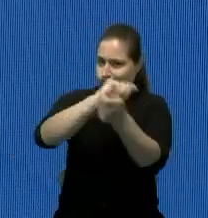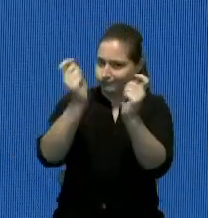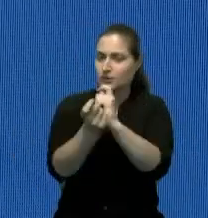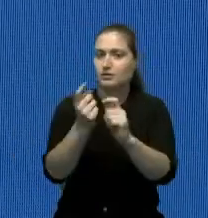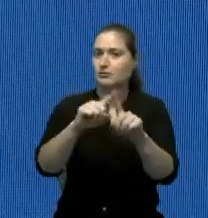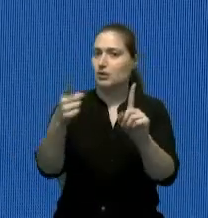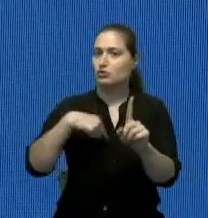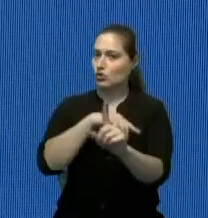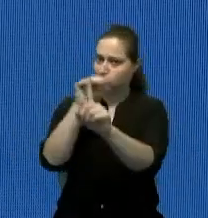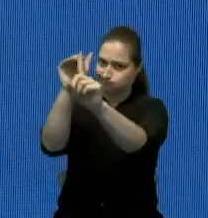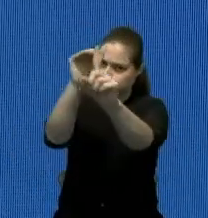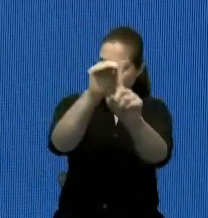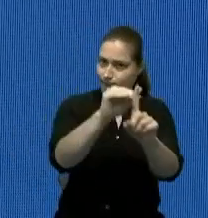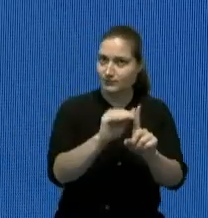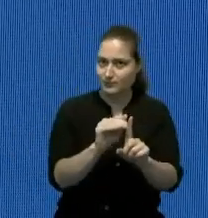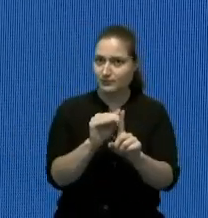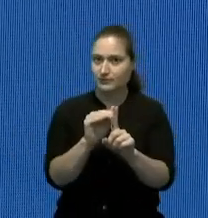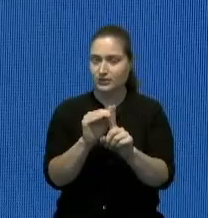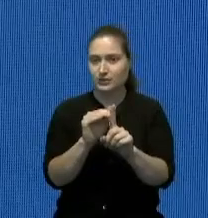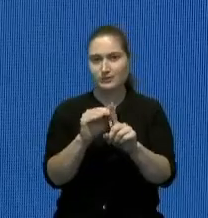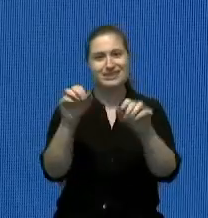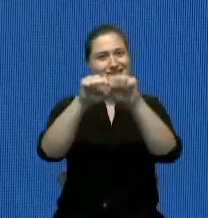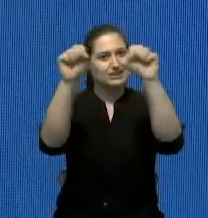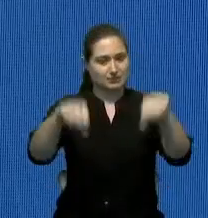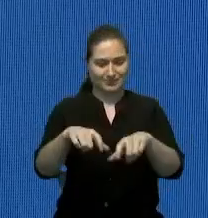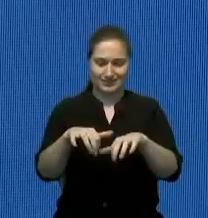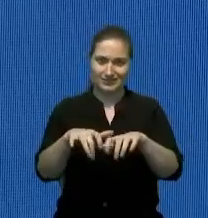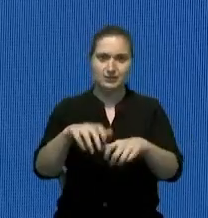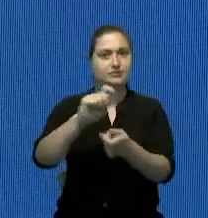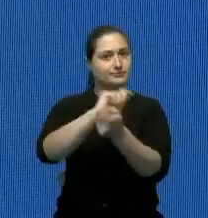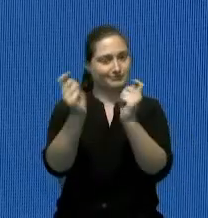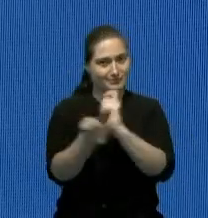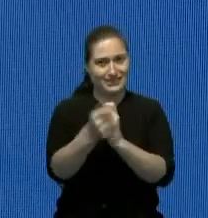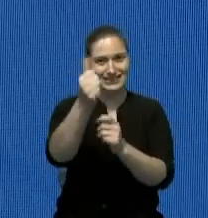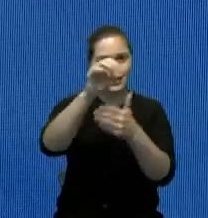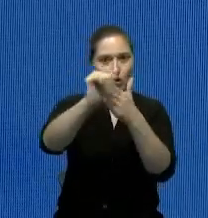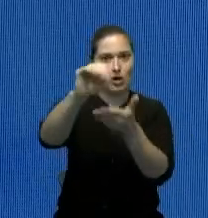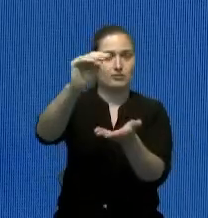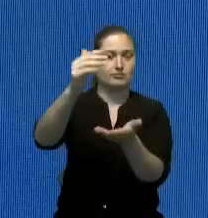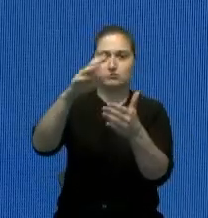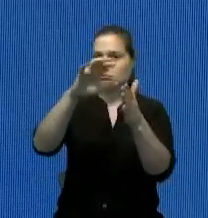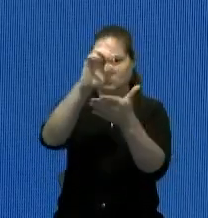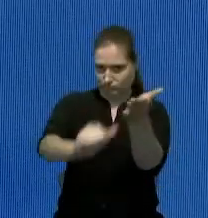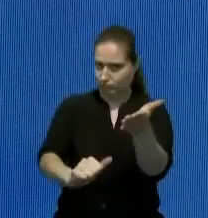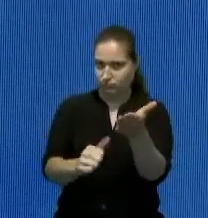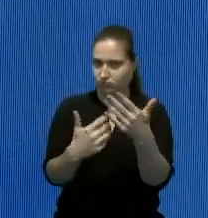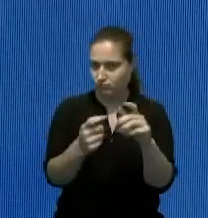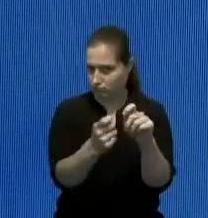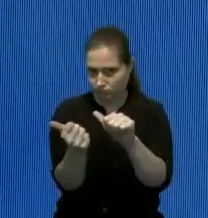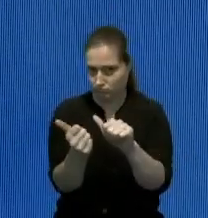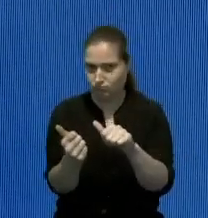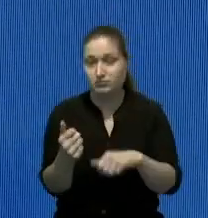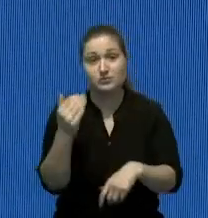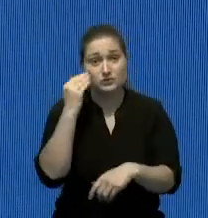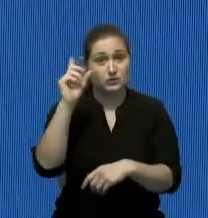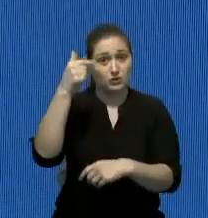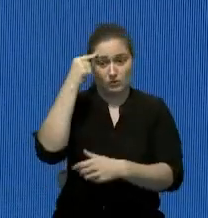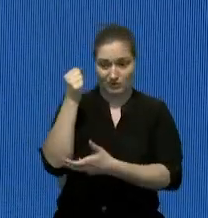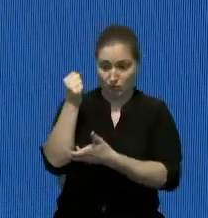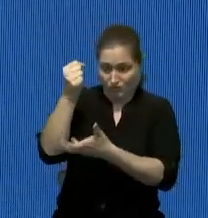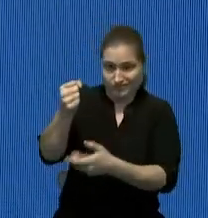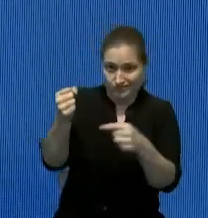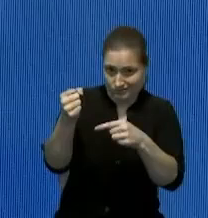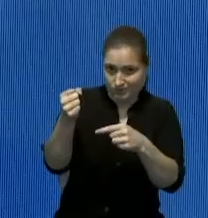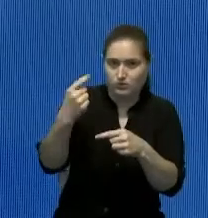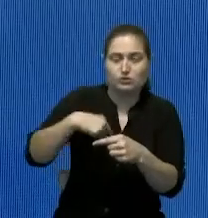ello para que cambien su software todo eso va a un fondo y hay una explicación como todos los fondos del gobierno transparente de lo que